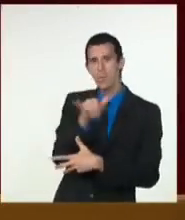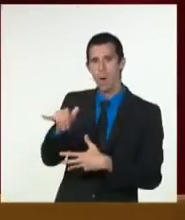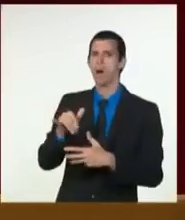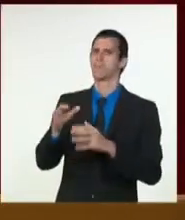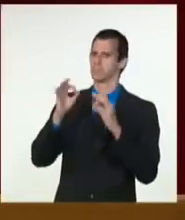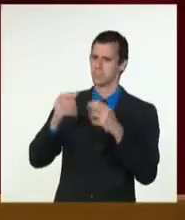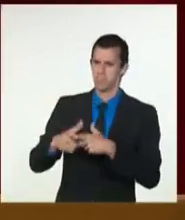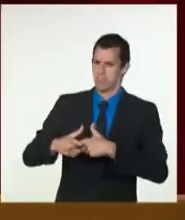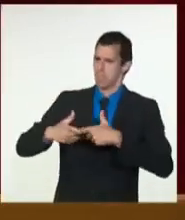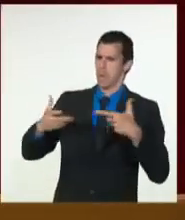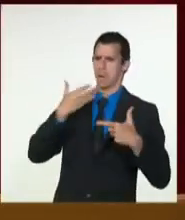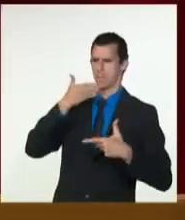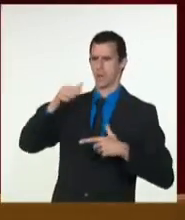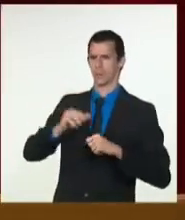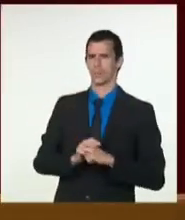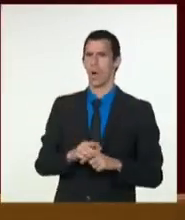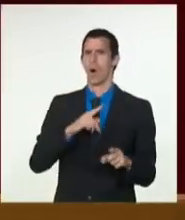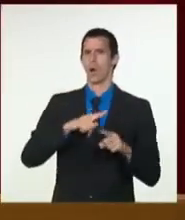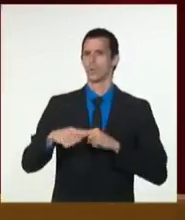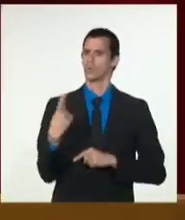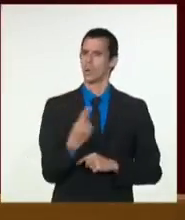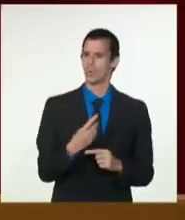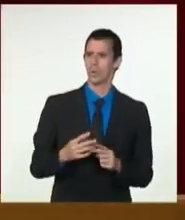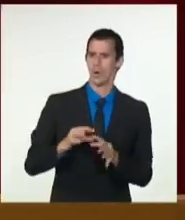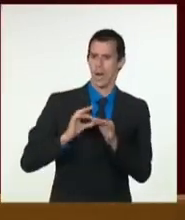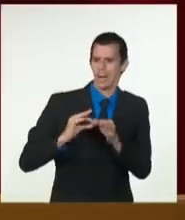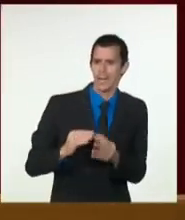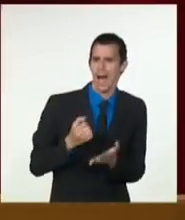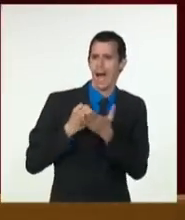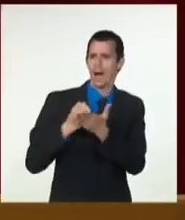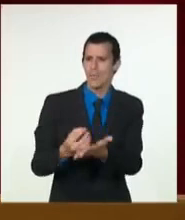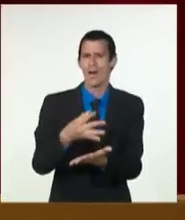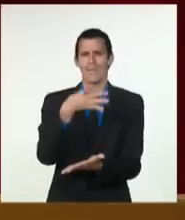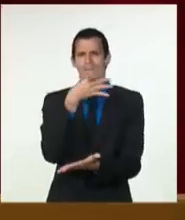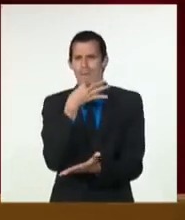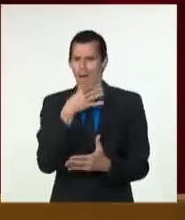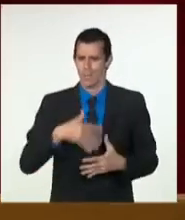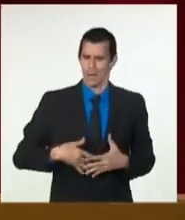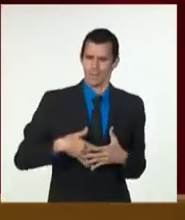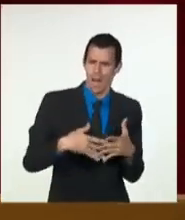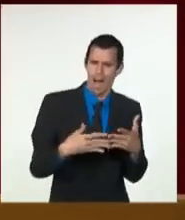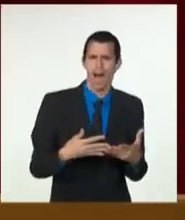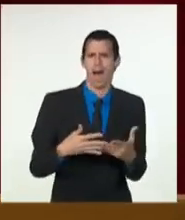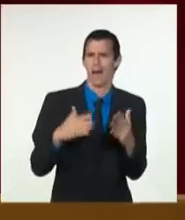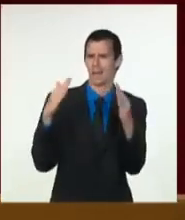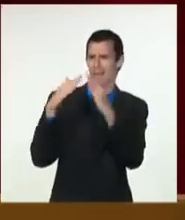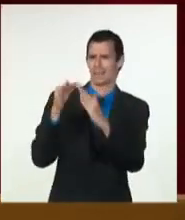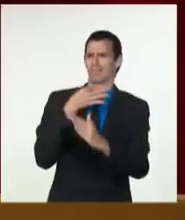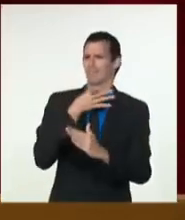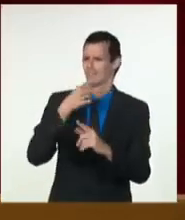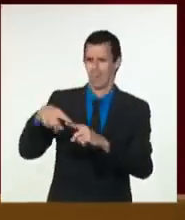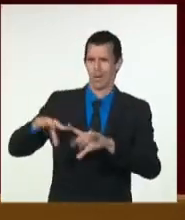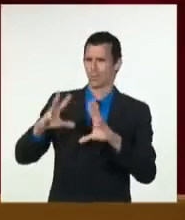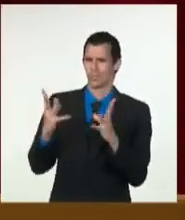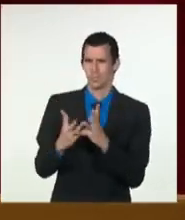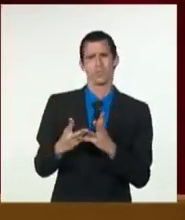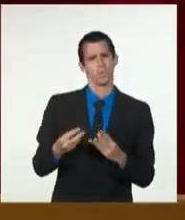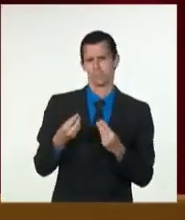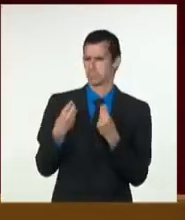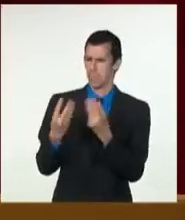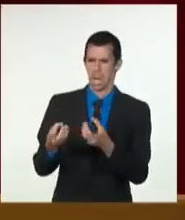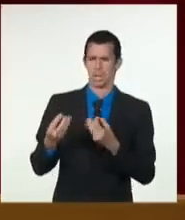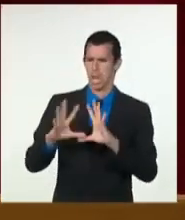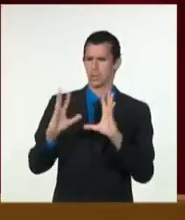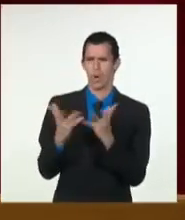subsidios, el desarrollo del mercado cambiario, la recuperación de los ingresos en divisas y los sectores